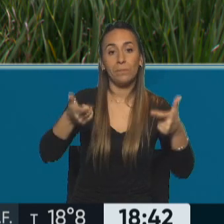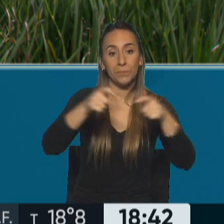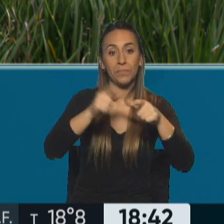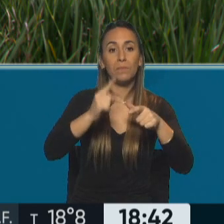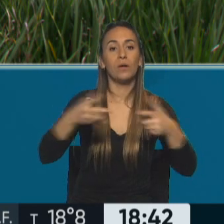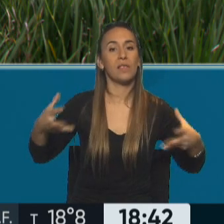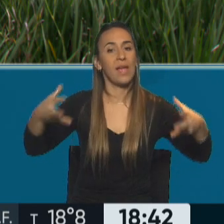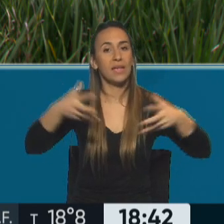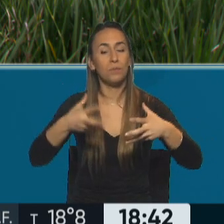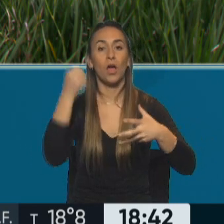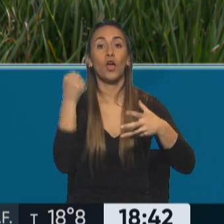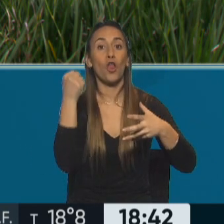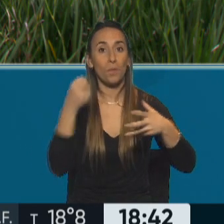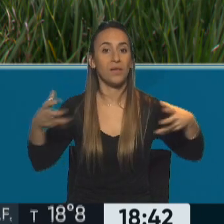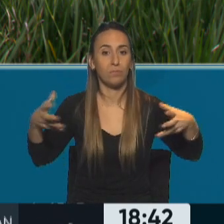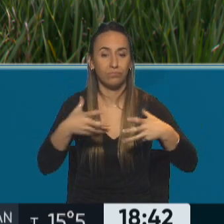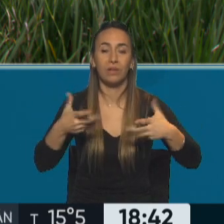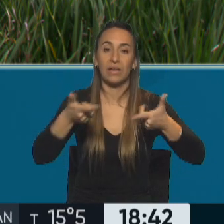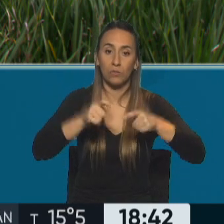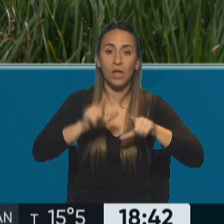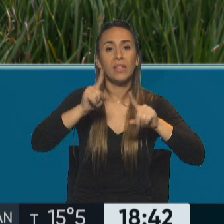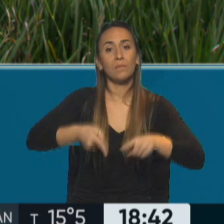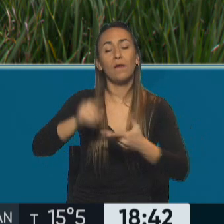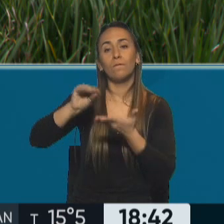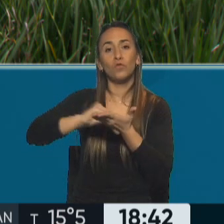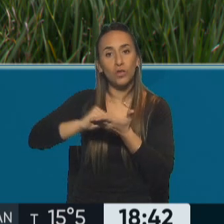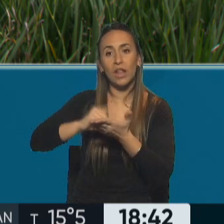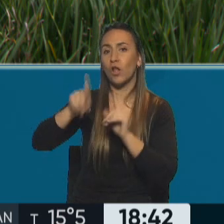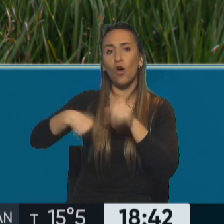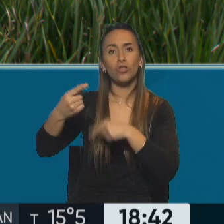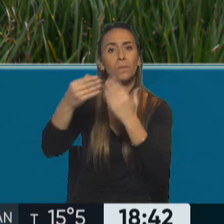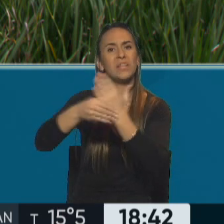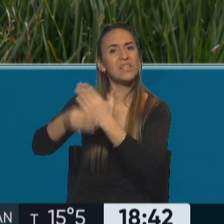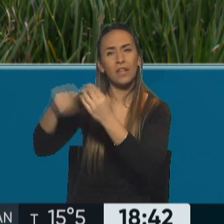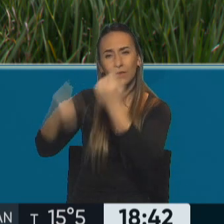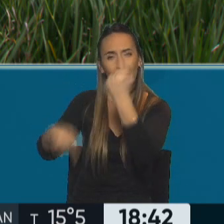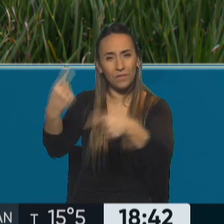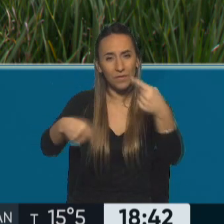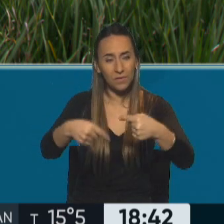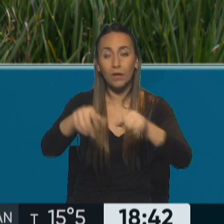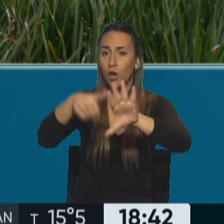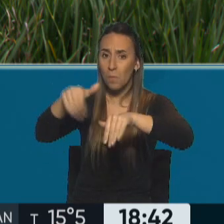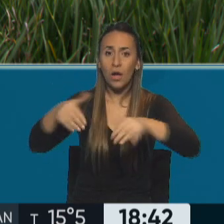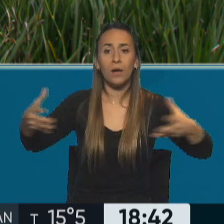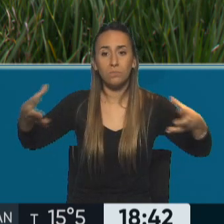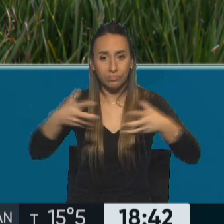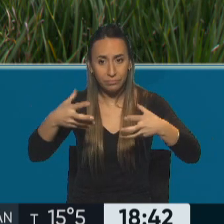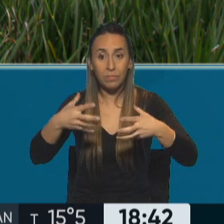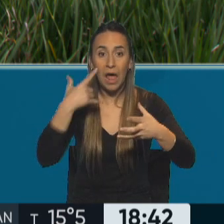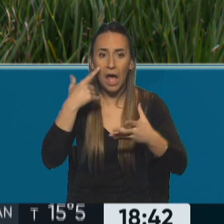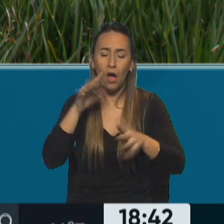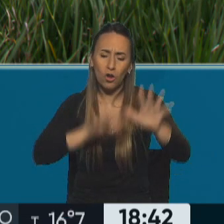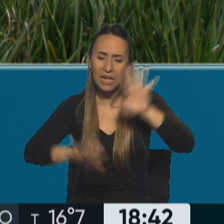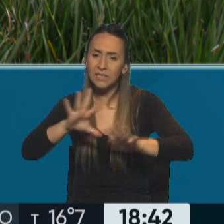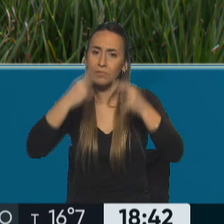equipo económico y también con funcionarios de otros ministerios, para ordenar el gasto,